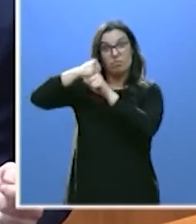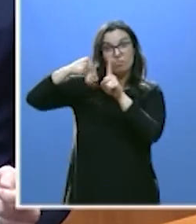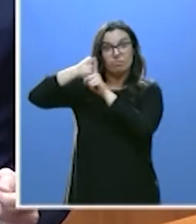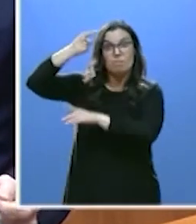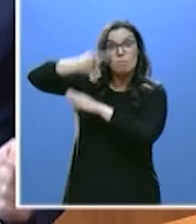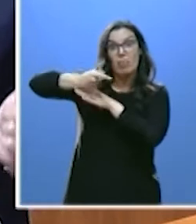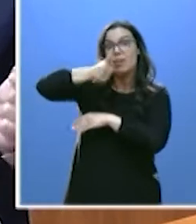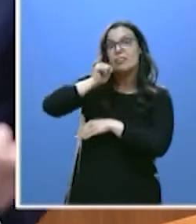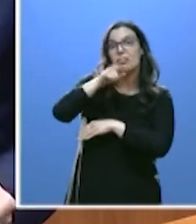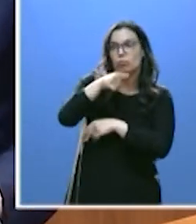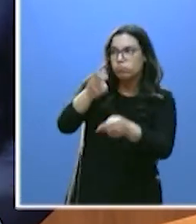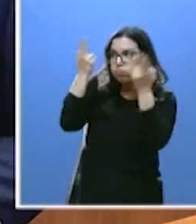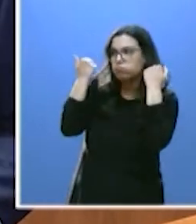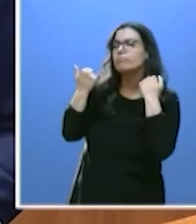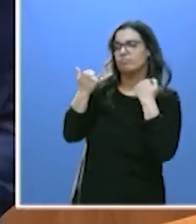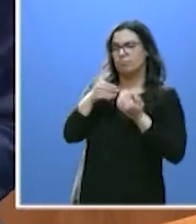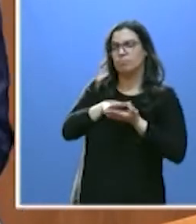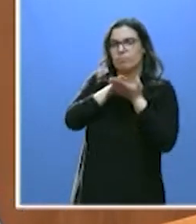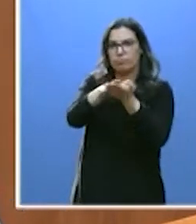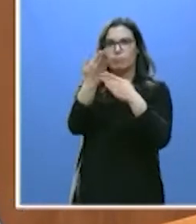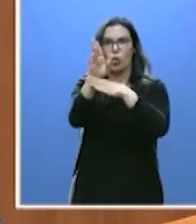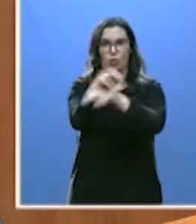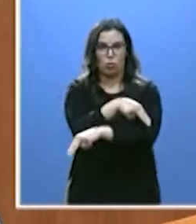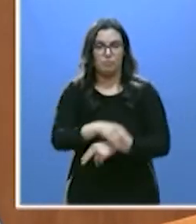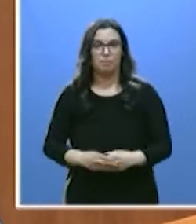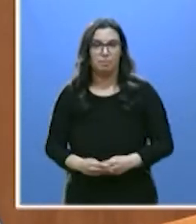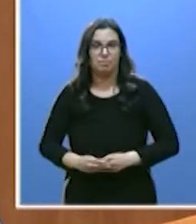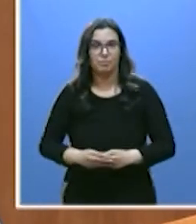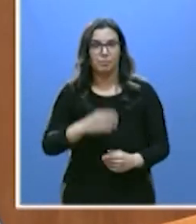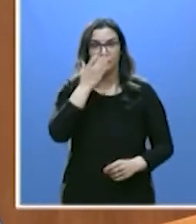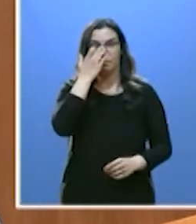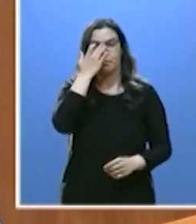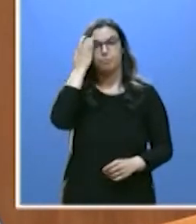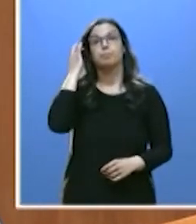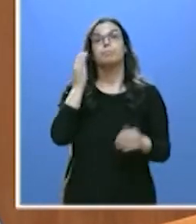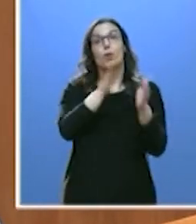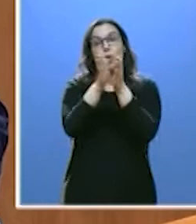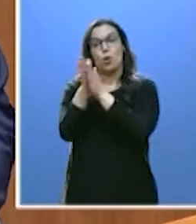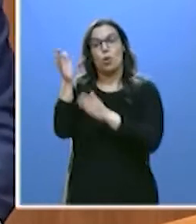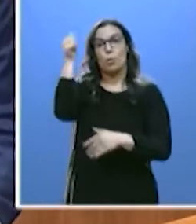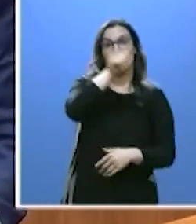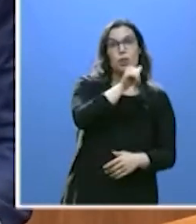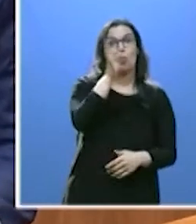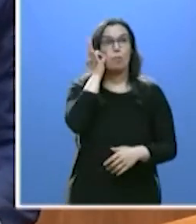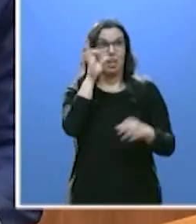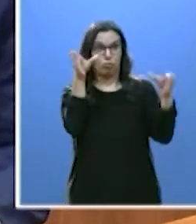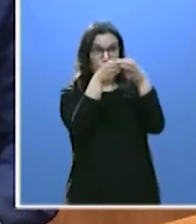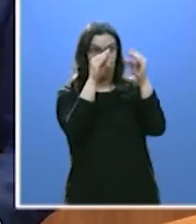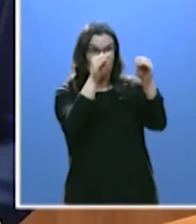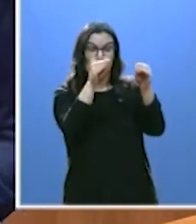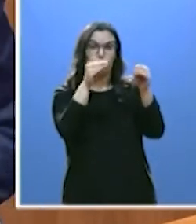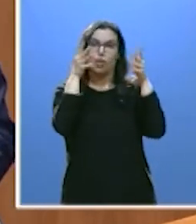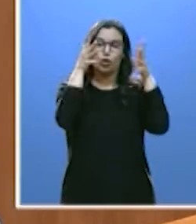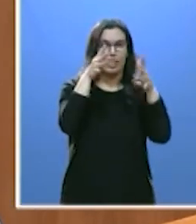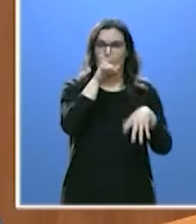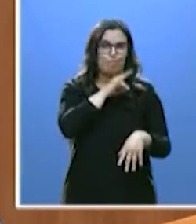órdenes de Sánchez y la ha presentado. Los compañeros y compañeras que están a su lado le han aconsejado